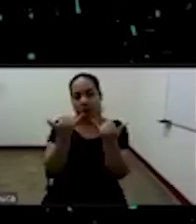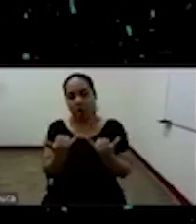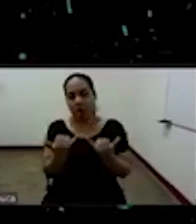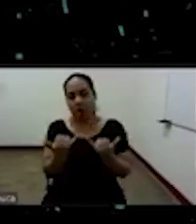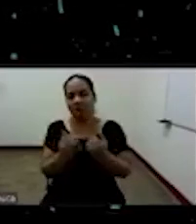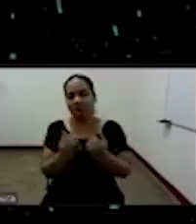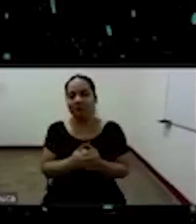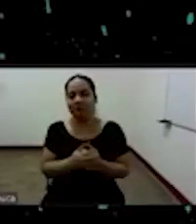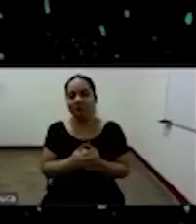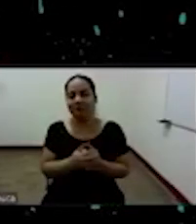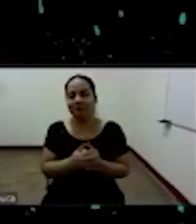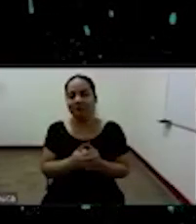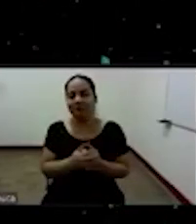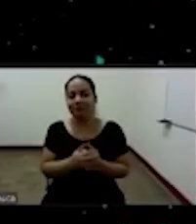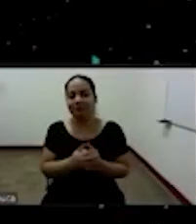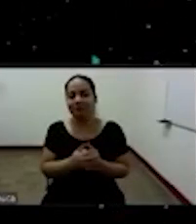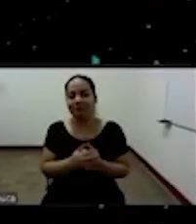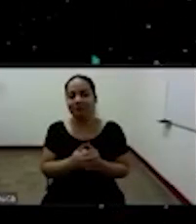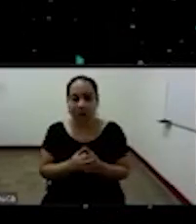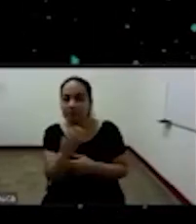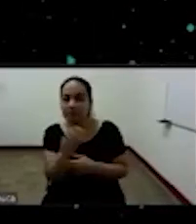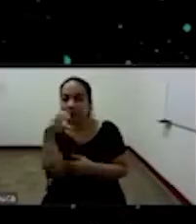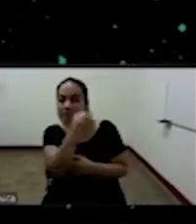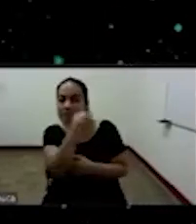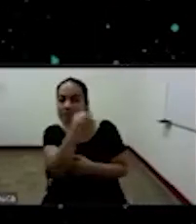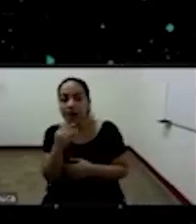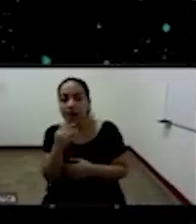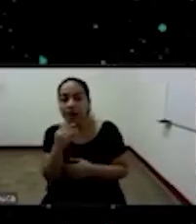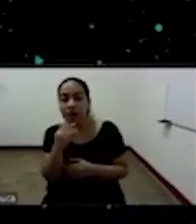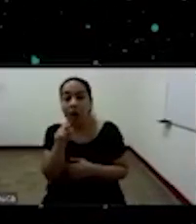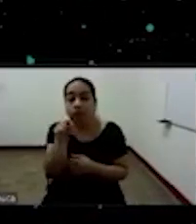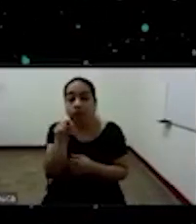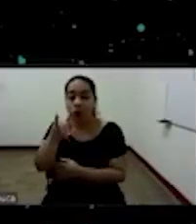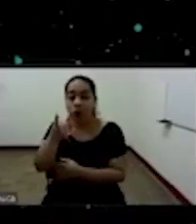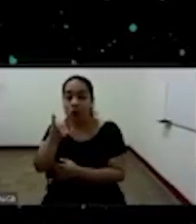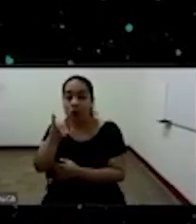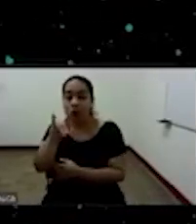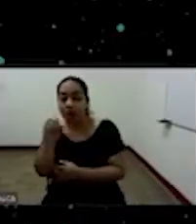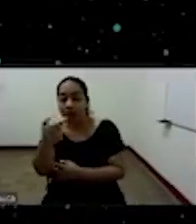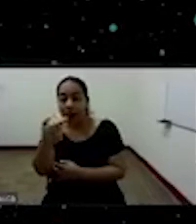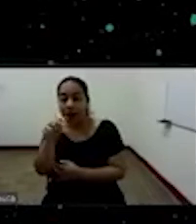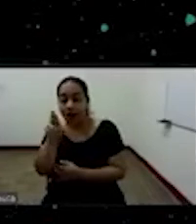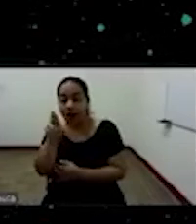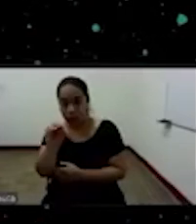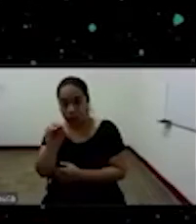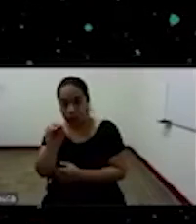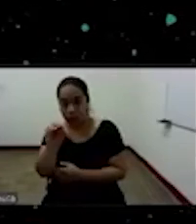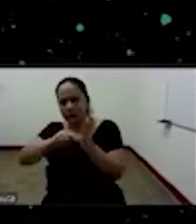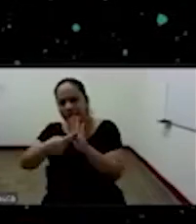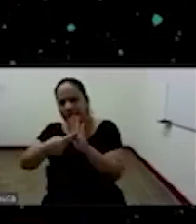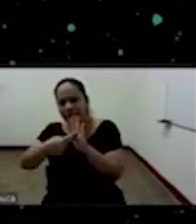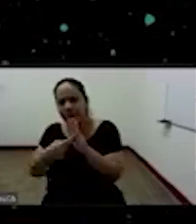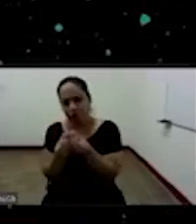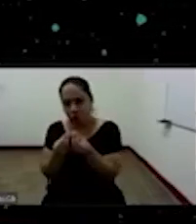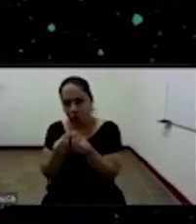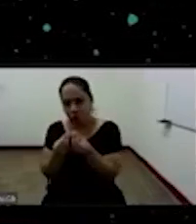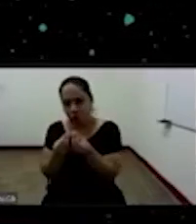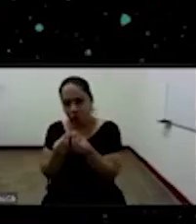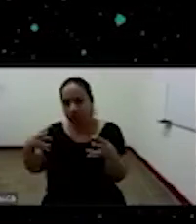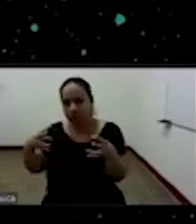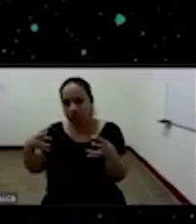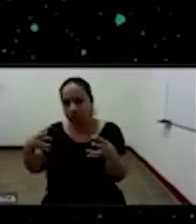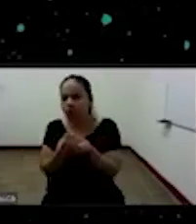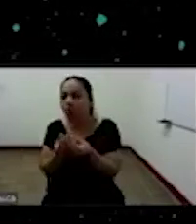esto esto los cuadros es como una forma de de organización que se da al interior de este palenque